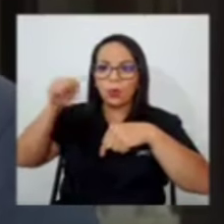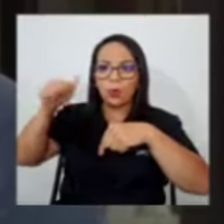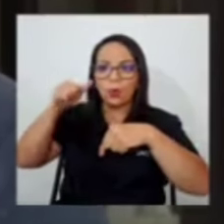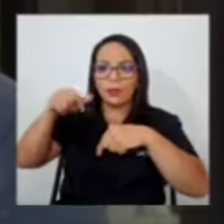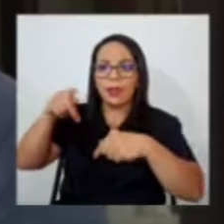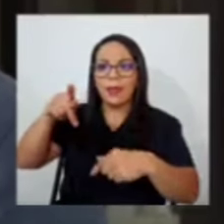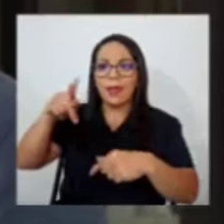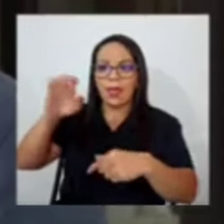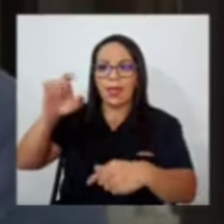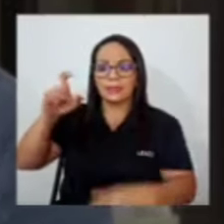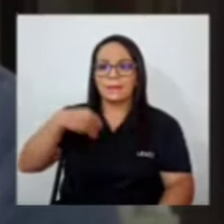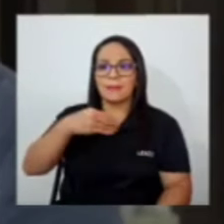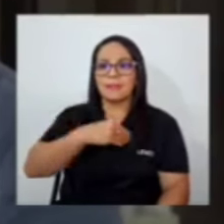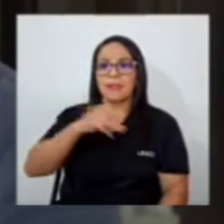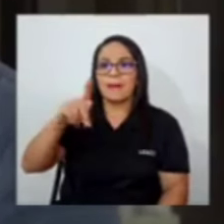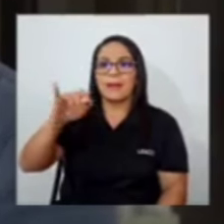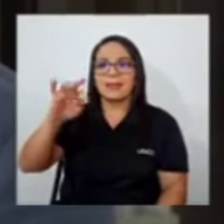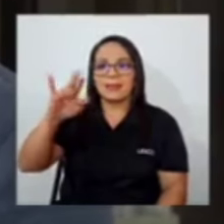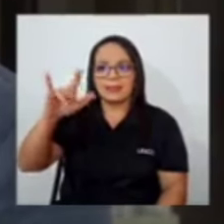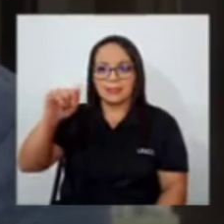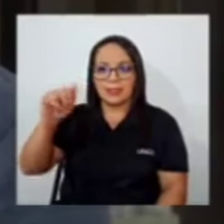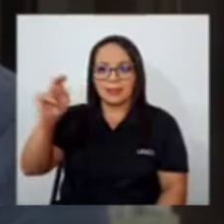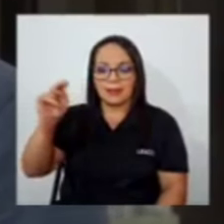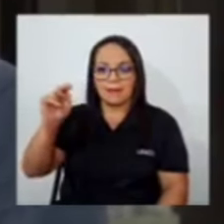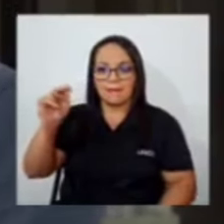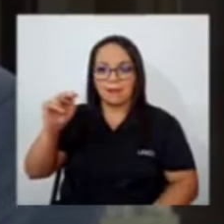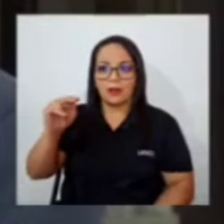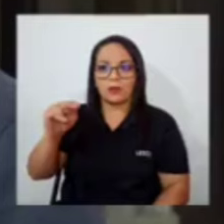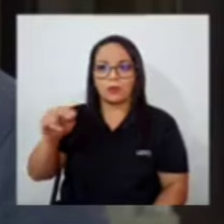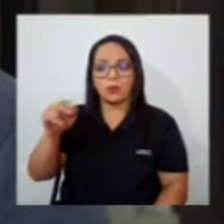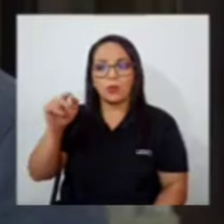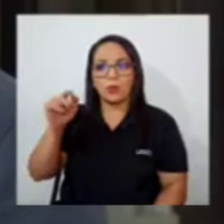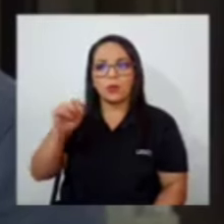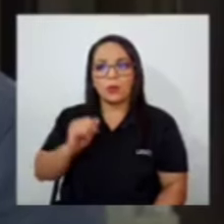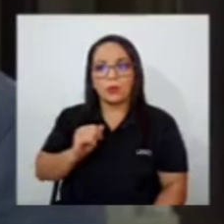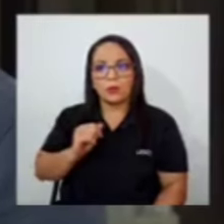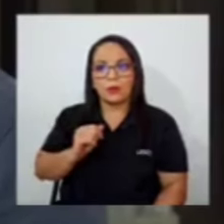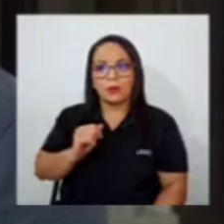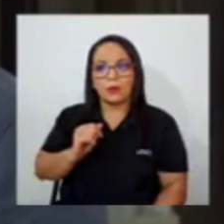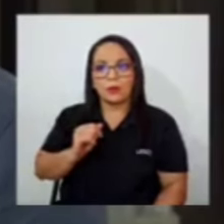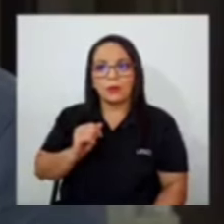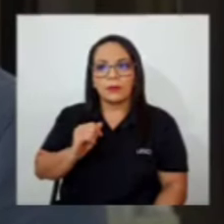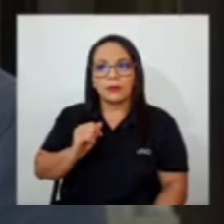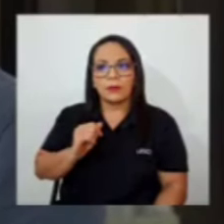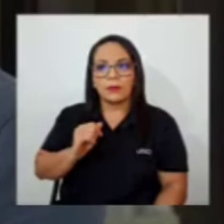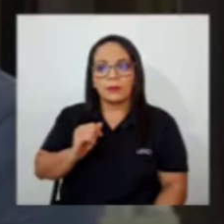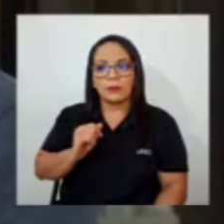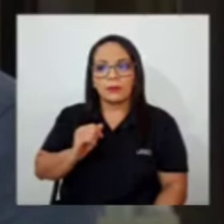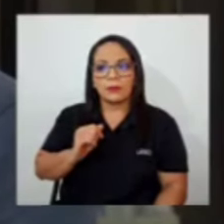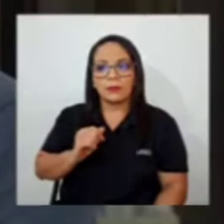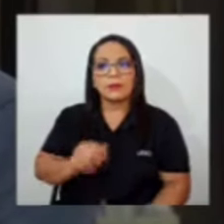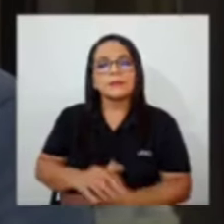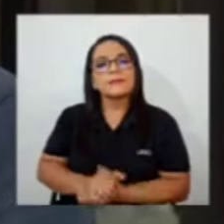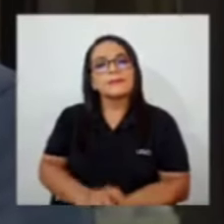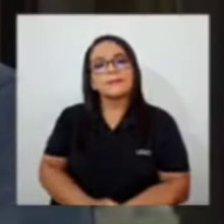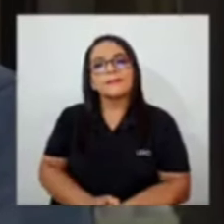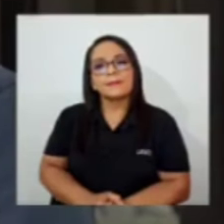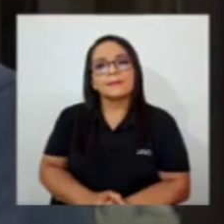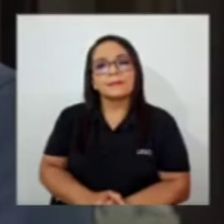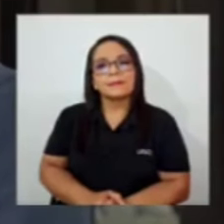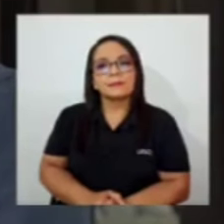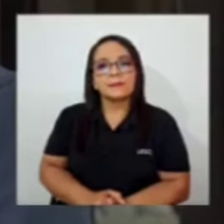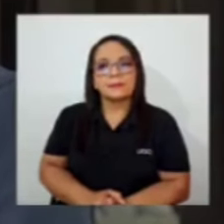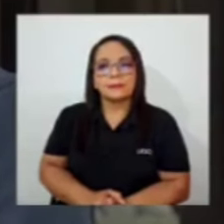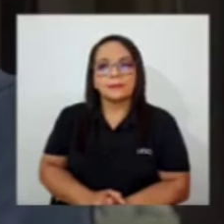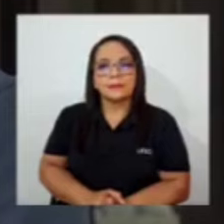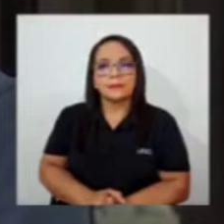y publicado por el guerra de la nación usted consultó y agradeció que a su ex asesor Federico Cruz lo contrataran para